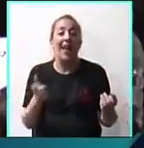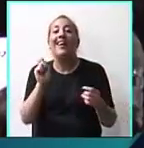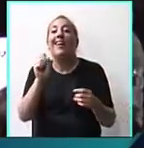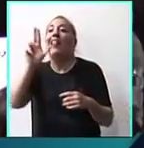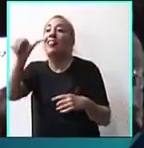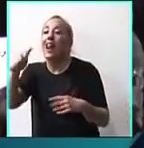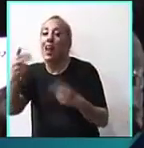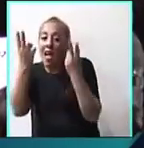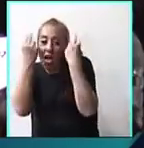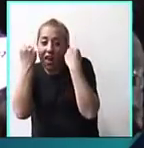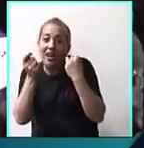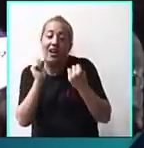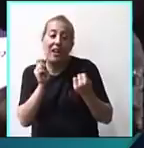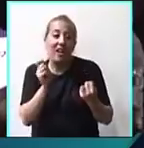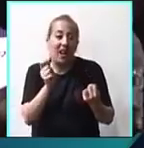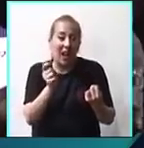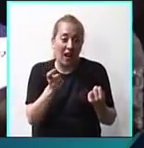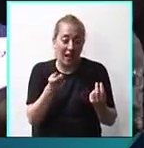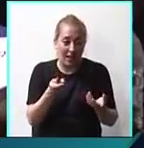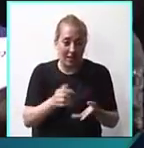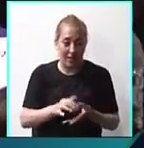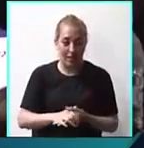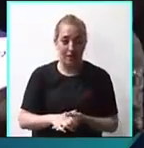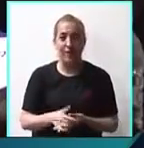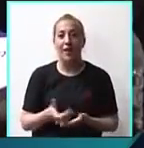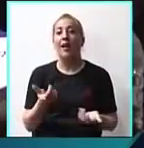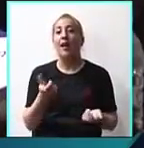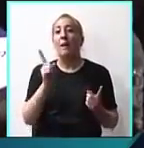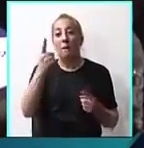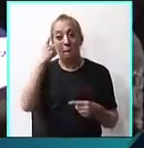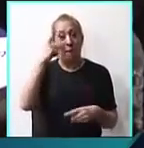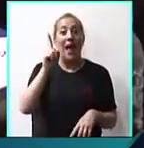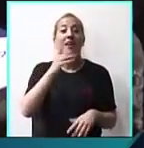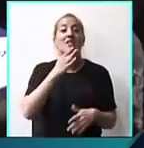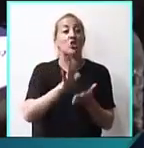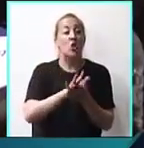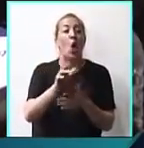Piénsenlo, Conce Vasco, Selsa Ramírez y toda esa gente.